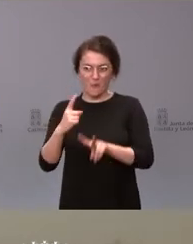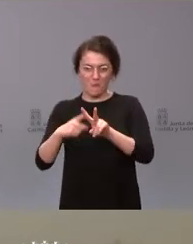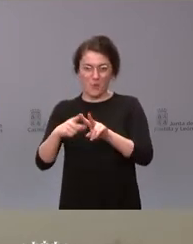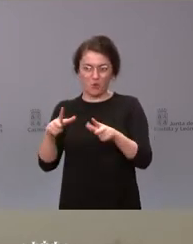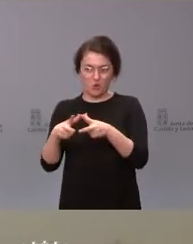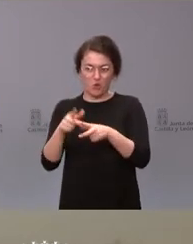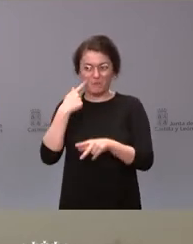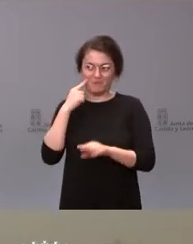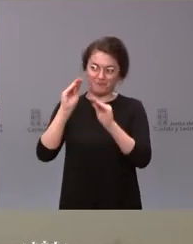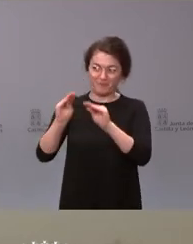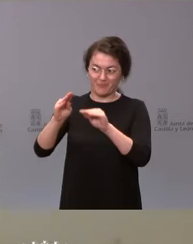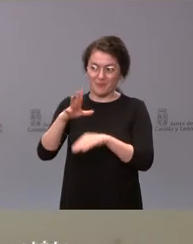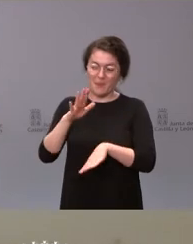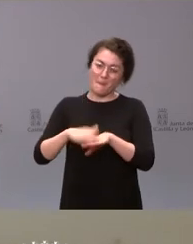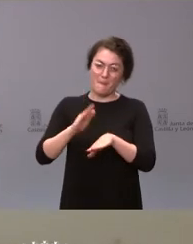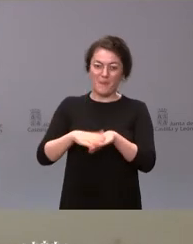instituciones en Castileón